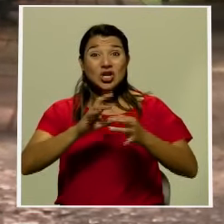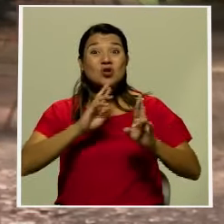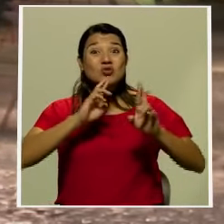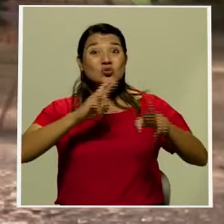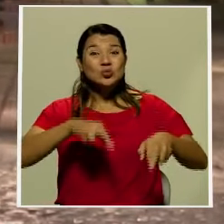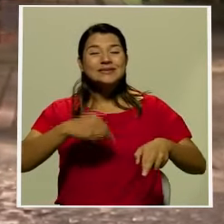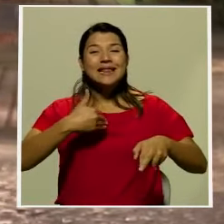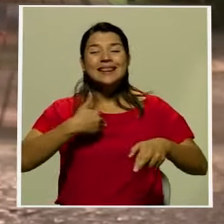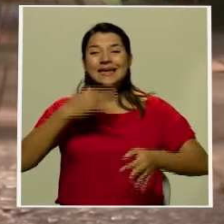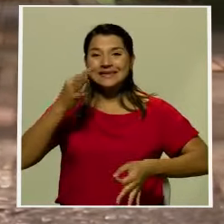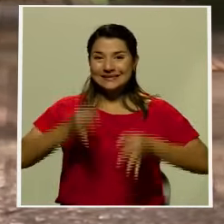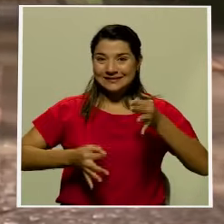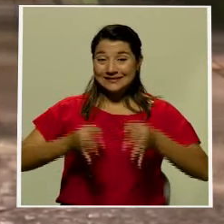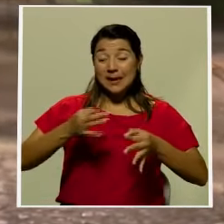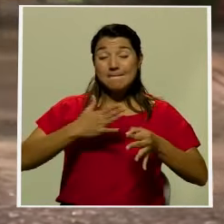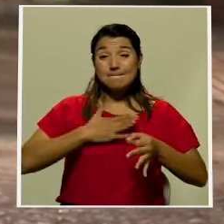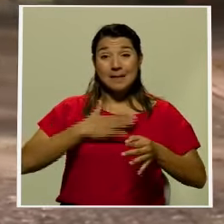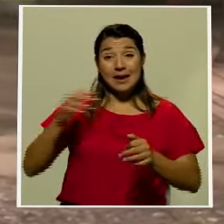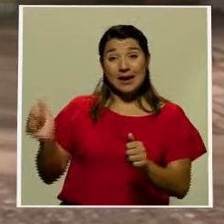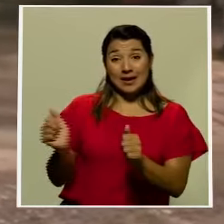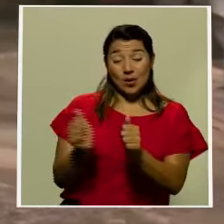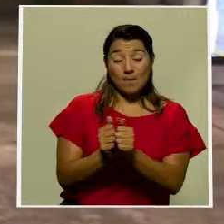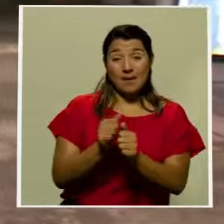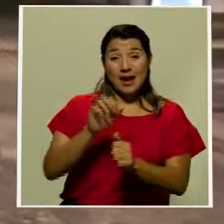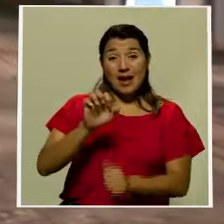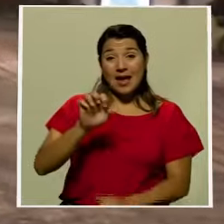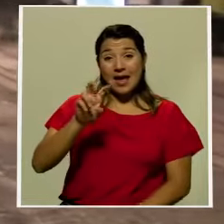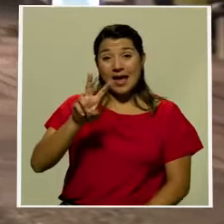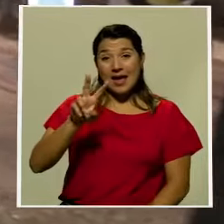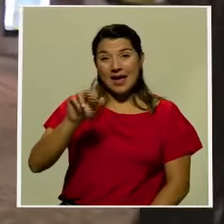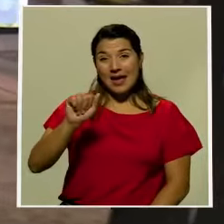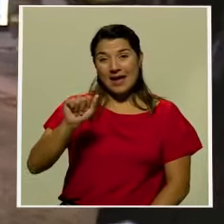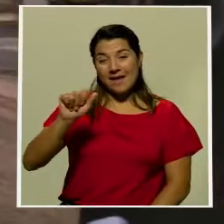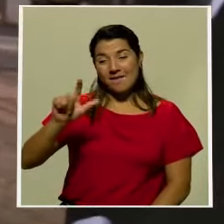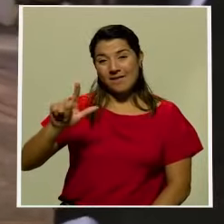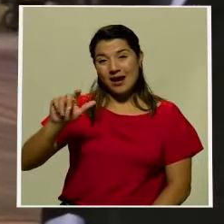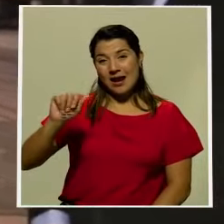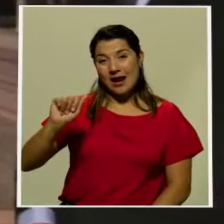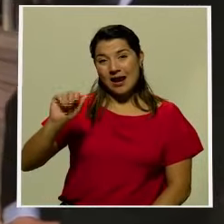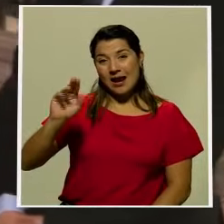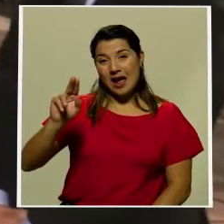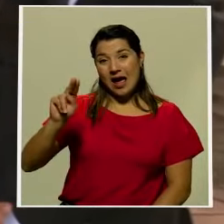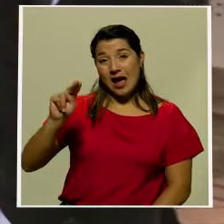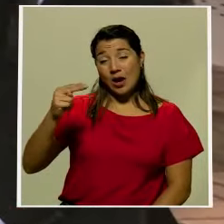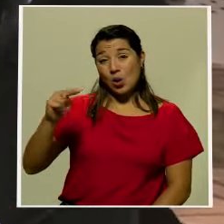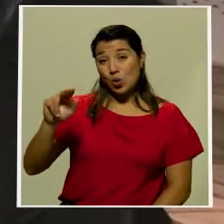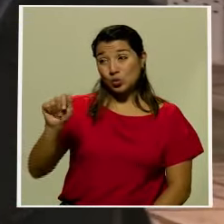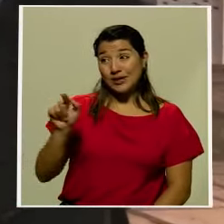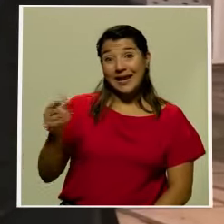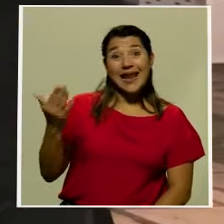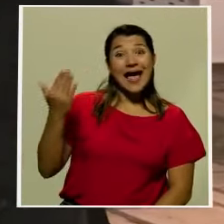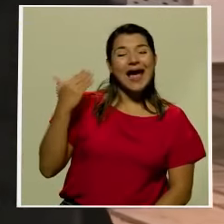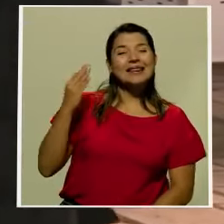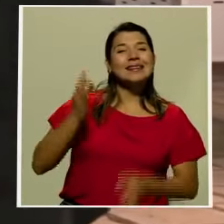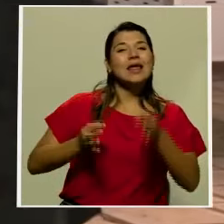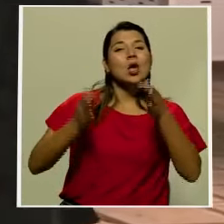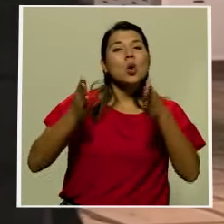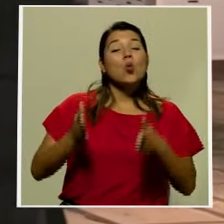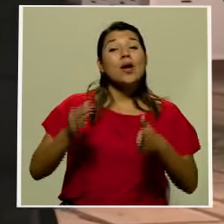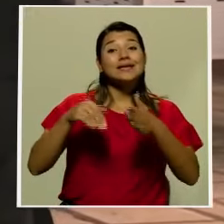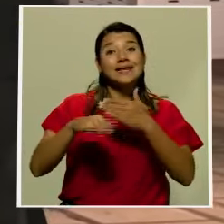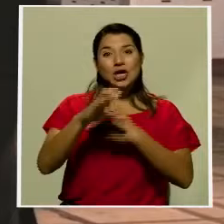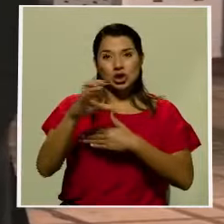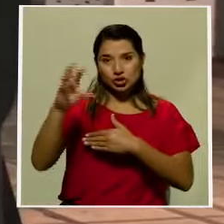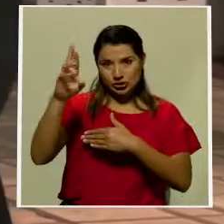nos encontramos con don Edo Alacuña quien fue juez de la república ahora abogado penalista don Edo gracias por atendernos buenas